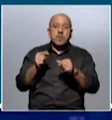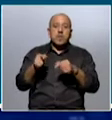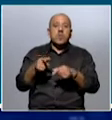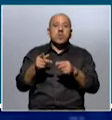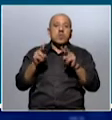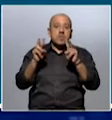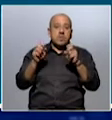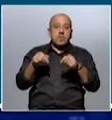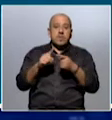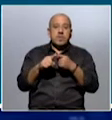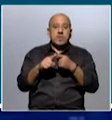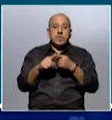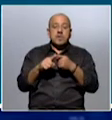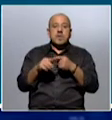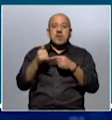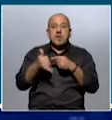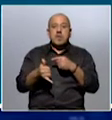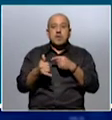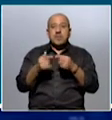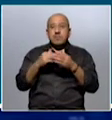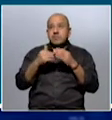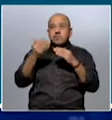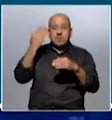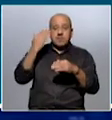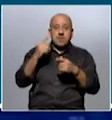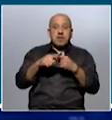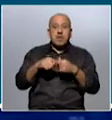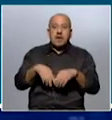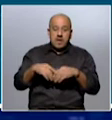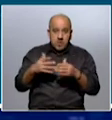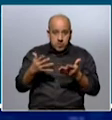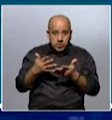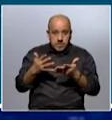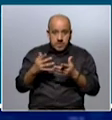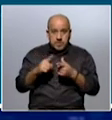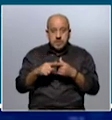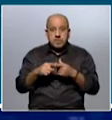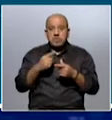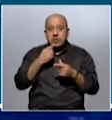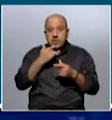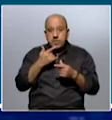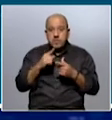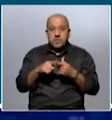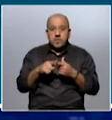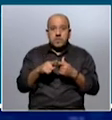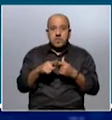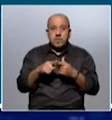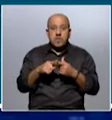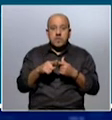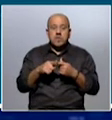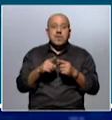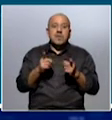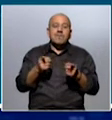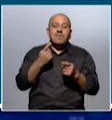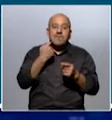serie de déficits que son históricos. Ahora, si uno ve, no han sido